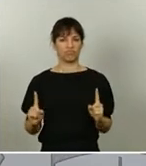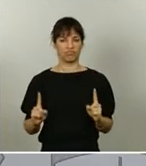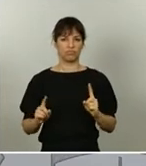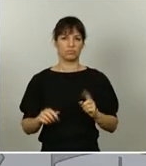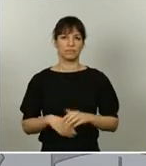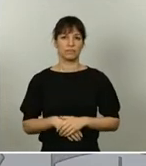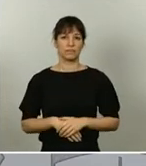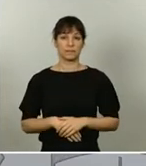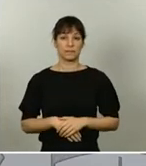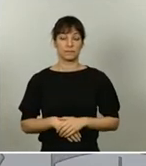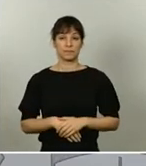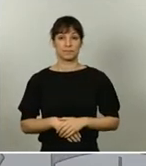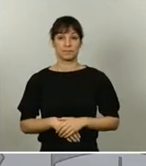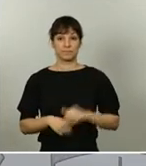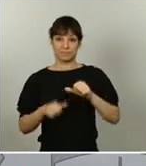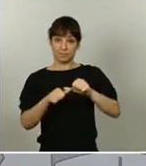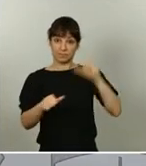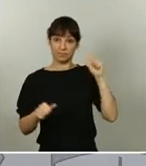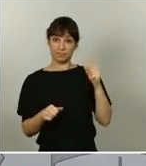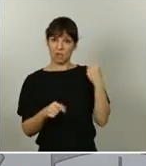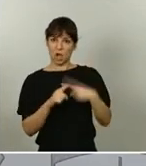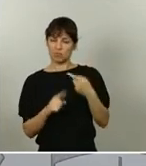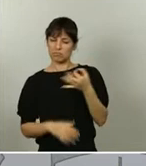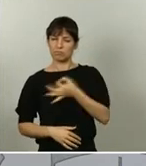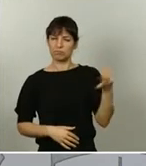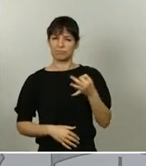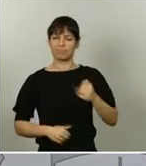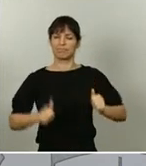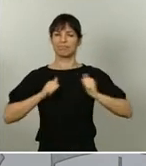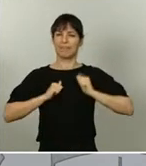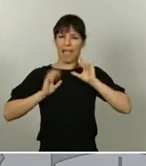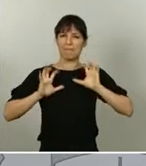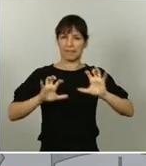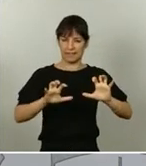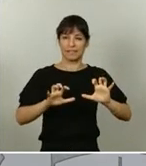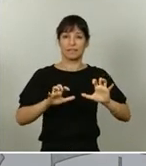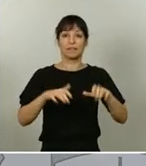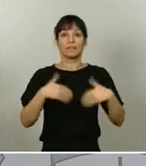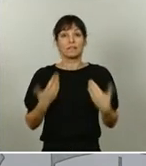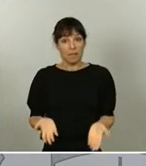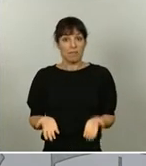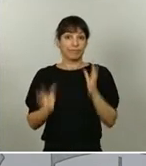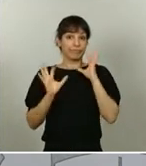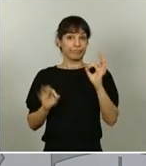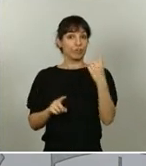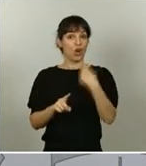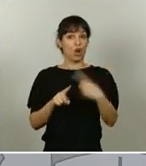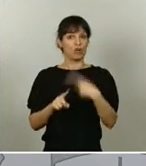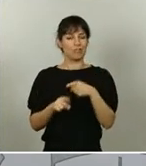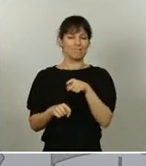lo que ha funcionado mejor y también, lógicamente, aquellas cuestiones que peor han